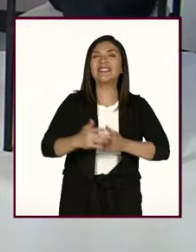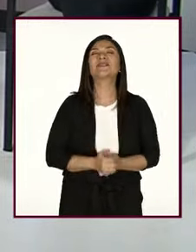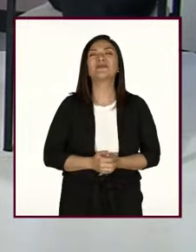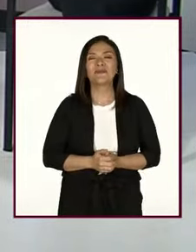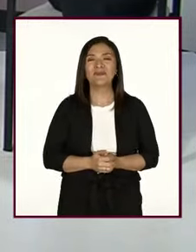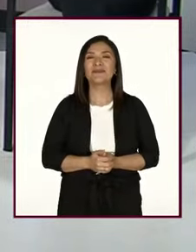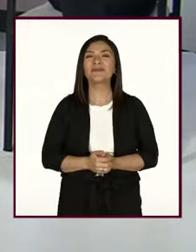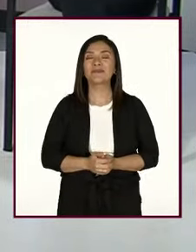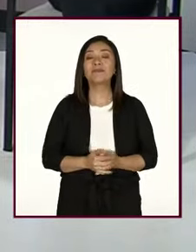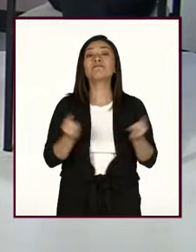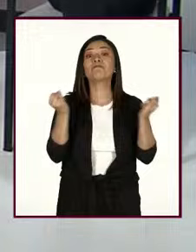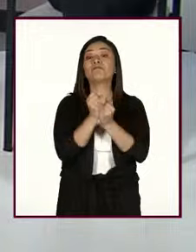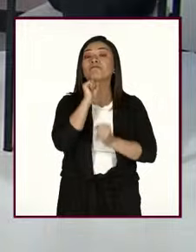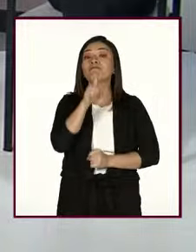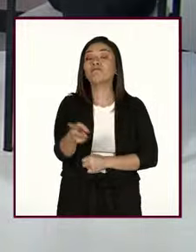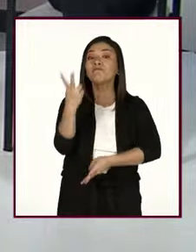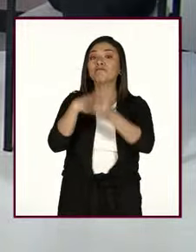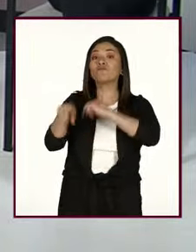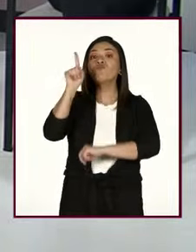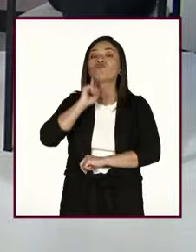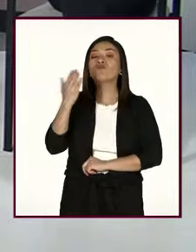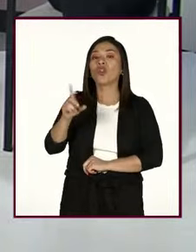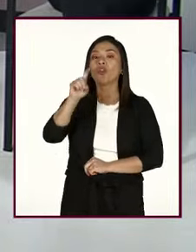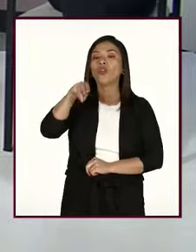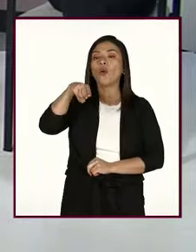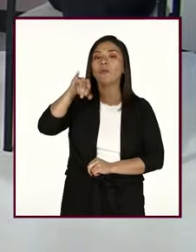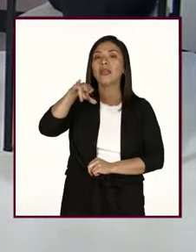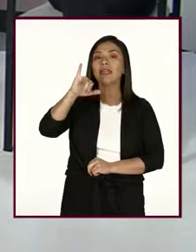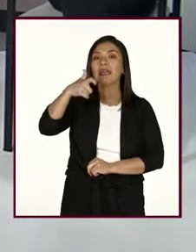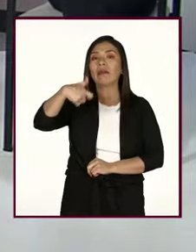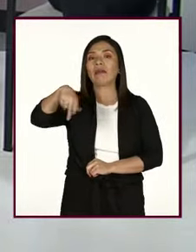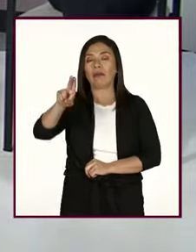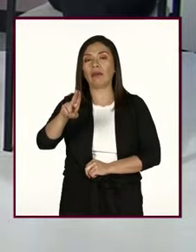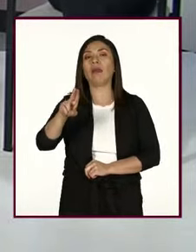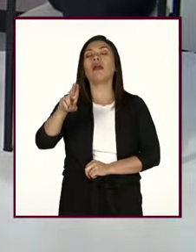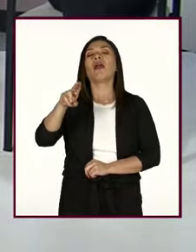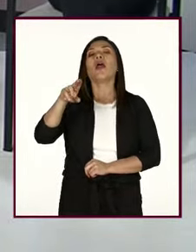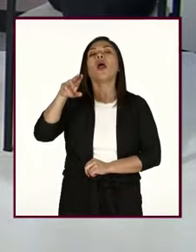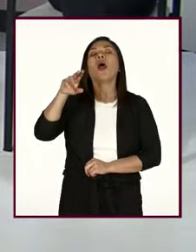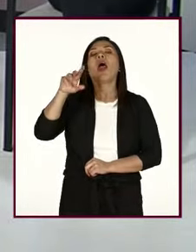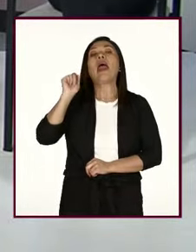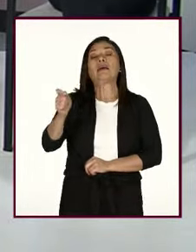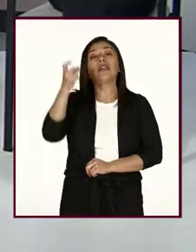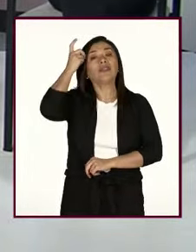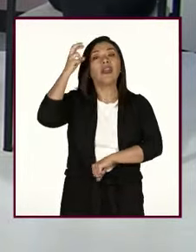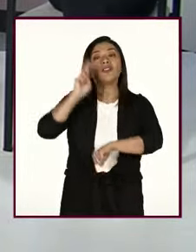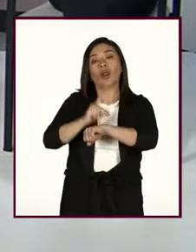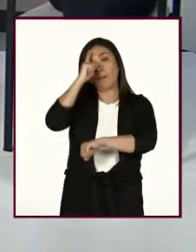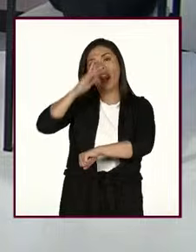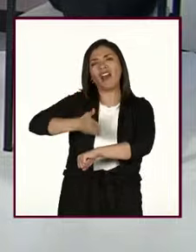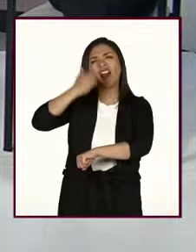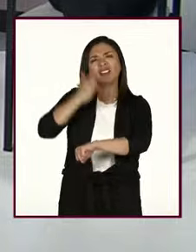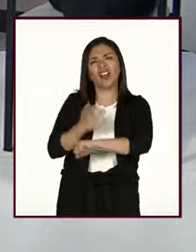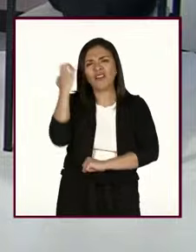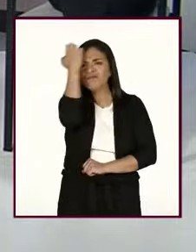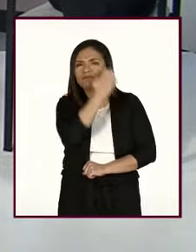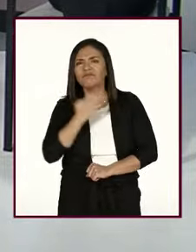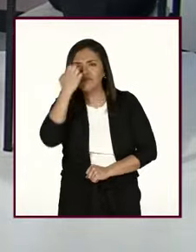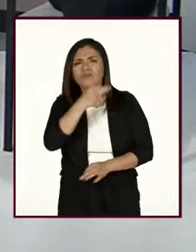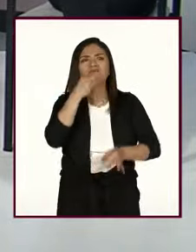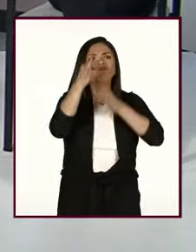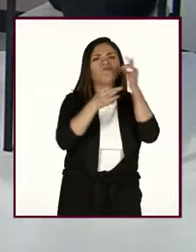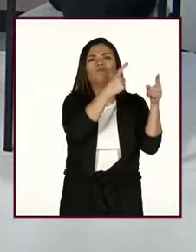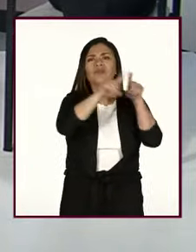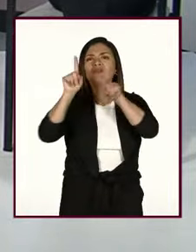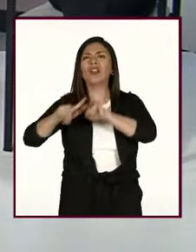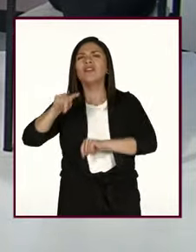Al contrario. Y también nos acompaña Dominique Morgana Reyes Peredo. Ella es directora de Sanciones y Análisis de Publicidad